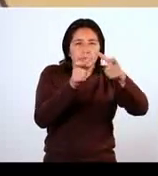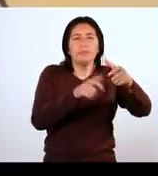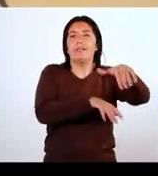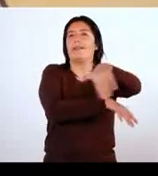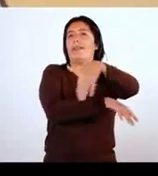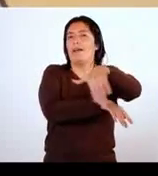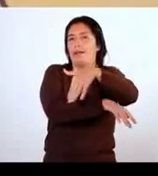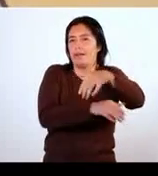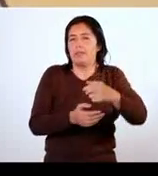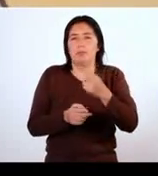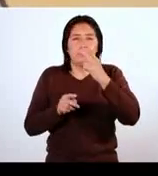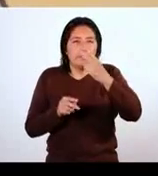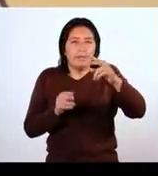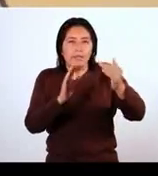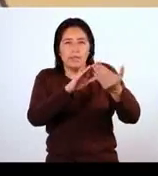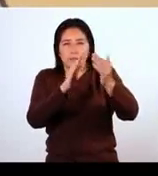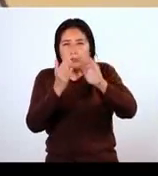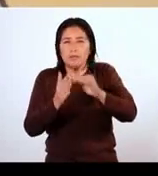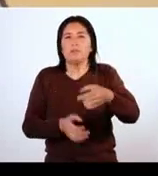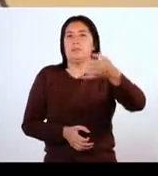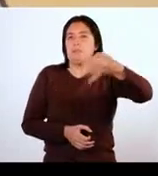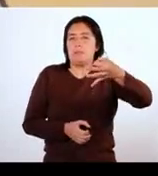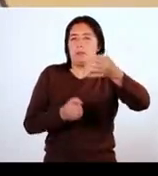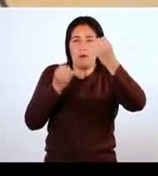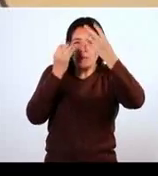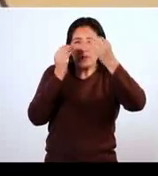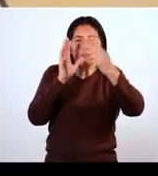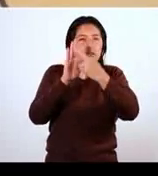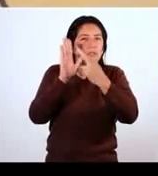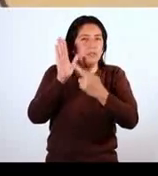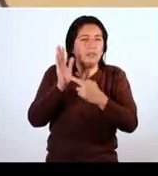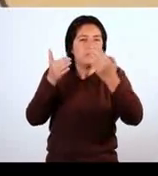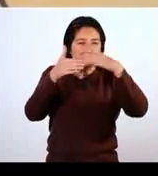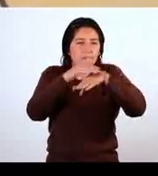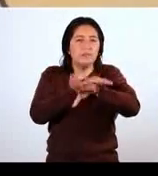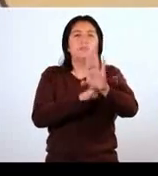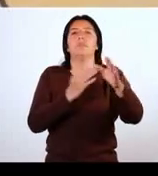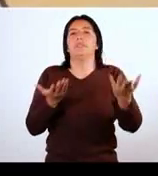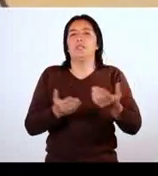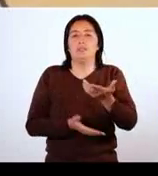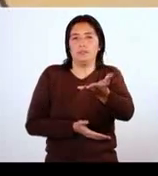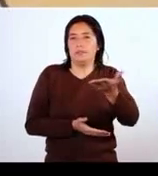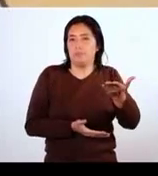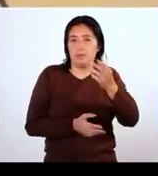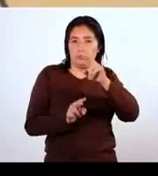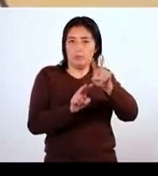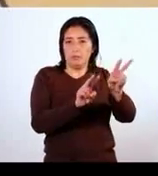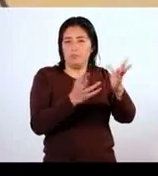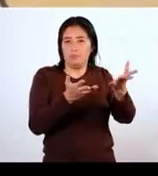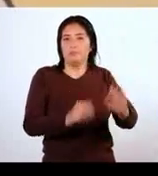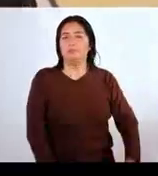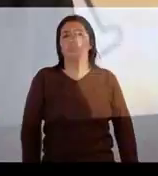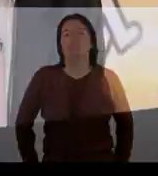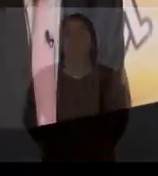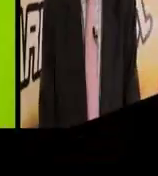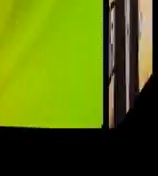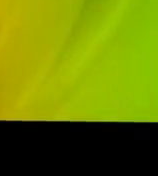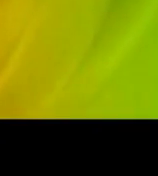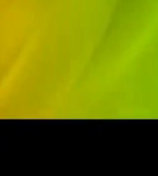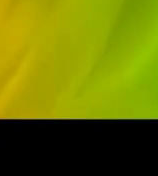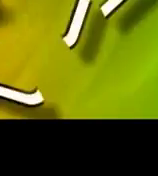Testigos de la Calle. Vamos a inspeccionar la ciudad para ver si cumple o no con las normas de accesibilidad. Les invito a ver las notas.